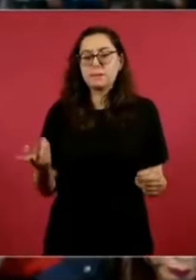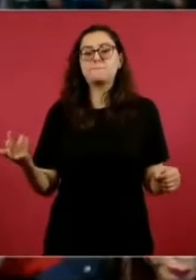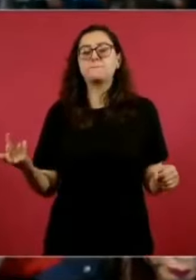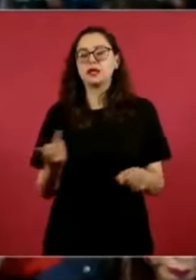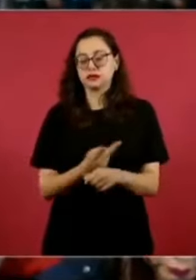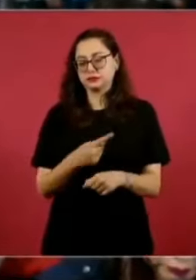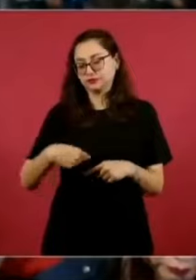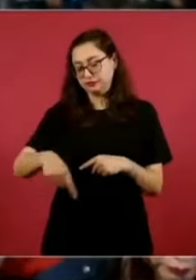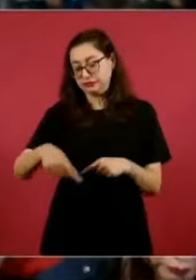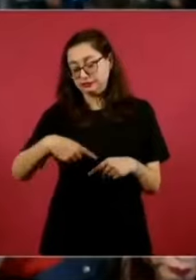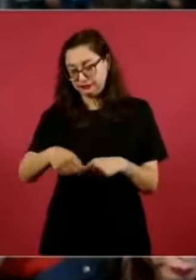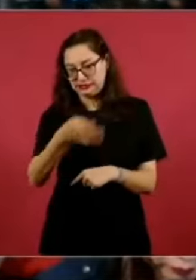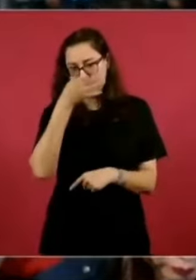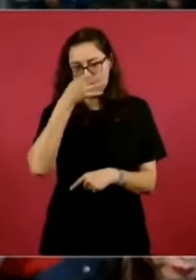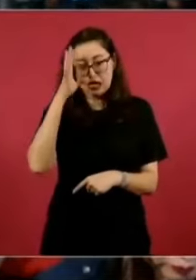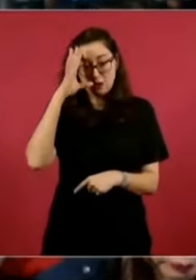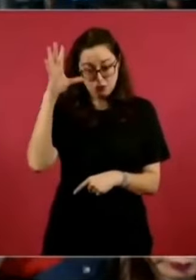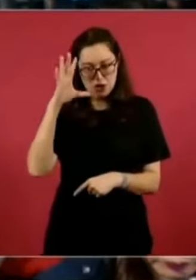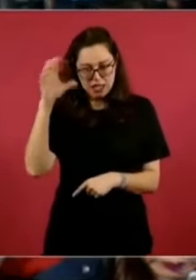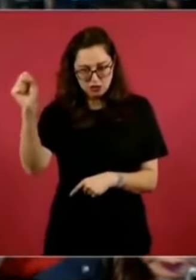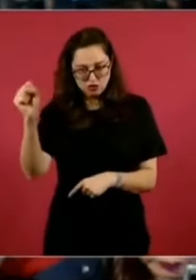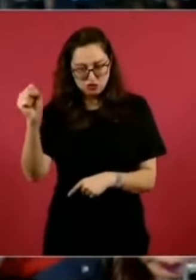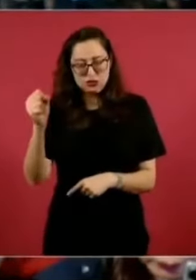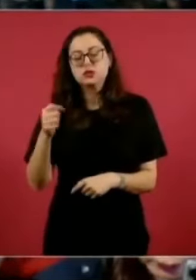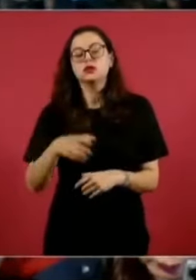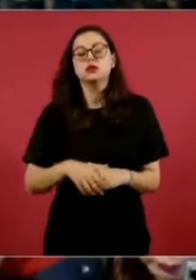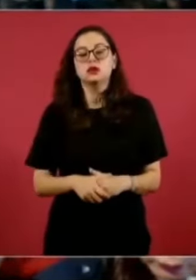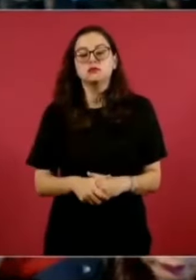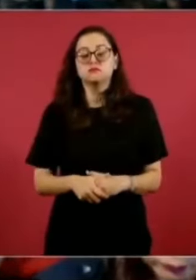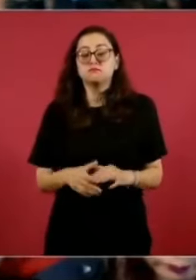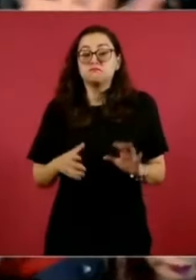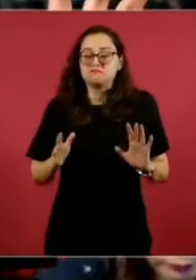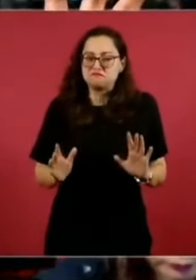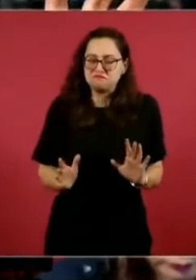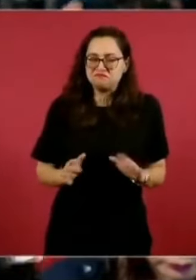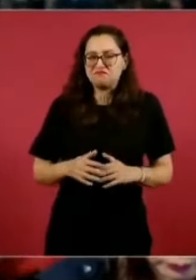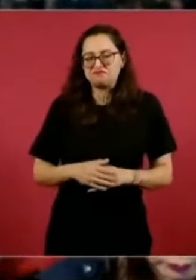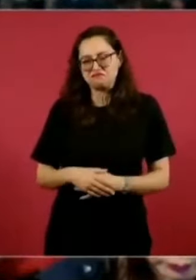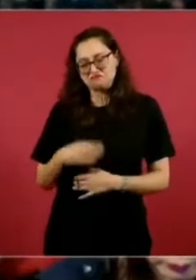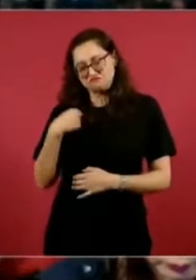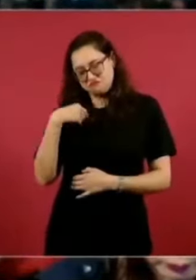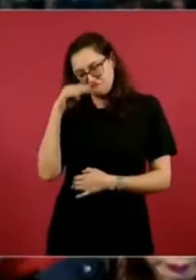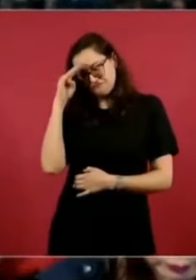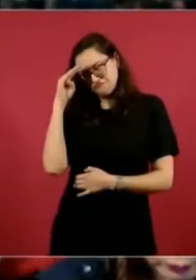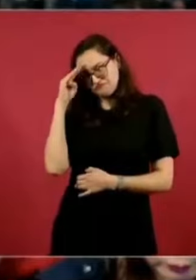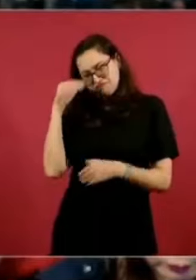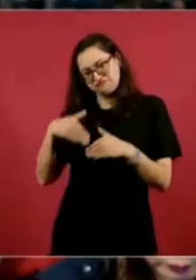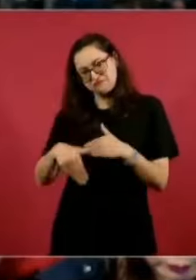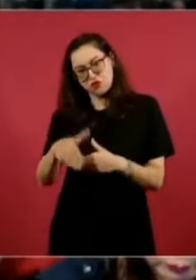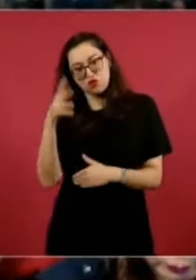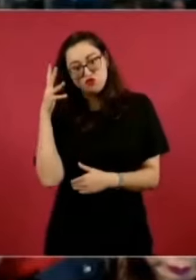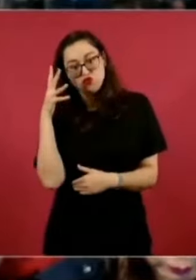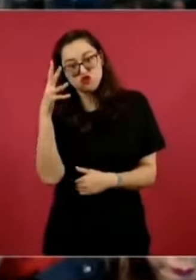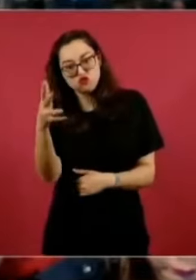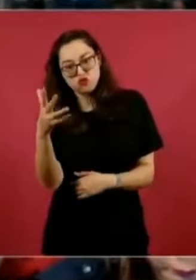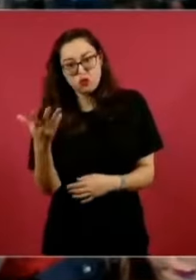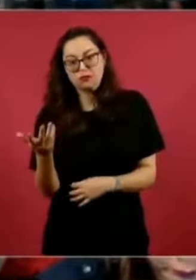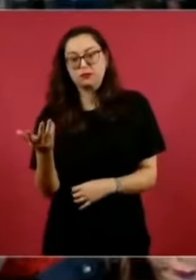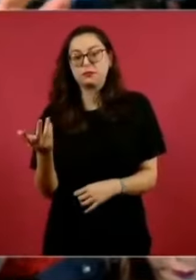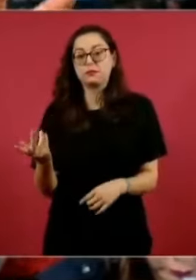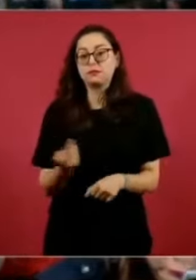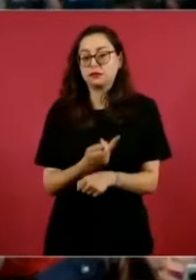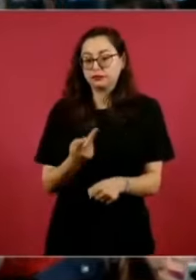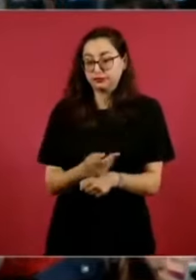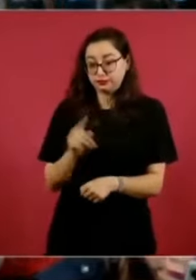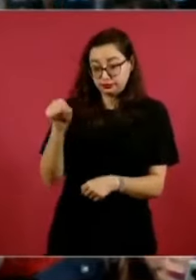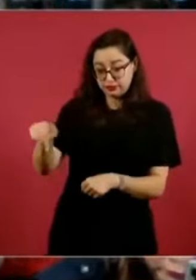colación, Presidente, porque me gustaría conocer su opinión y su perspectiva futuro de lo que va a pasar en este Estado. ¿Por qué? Porque al final y al cabo,